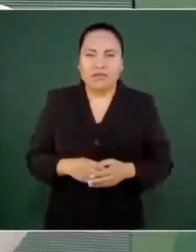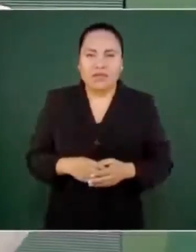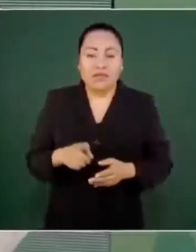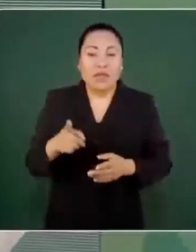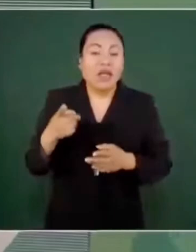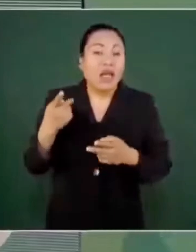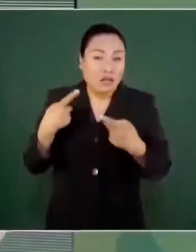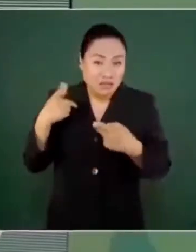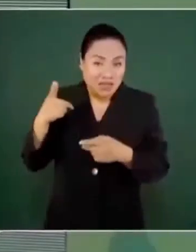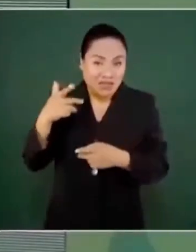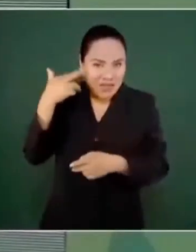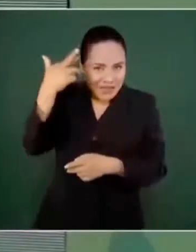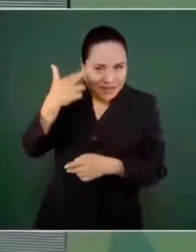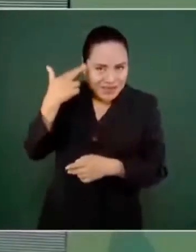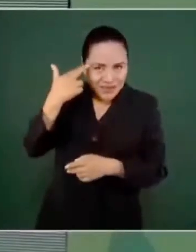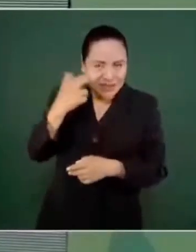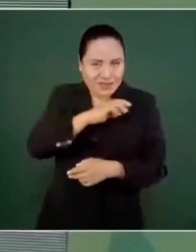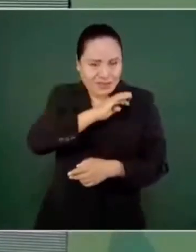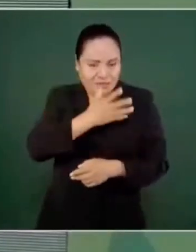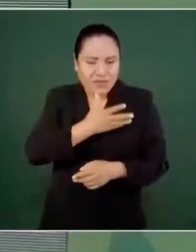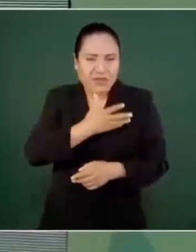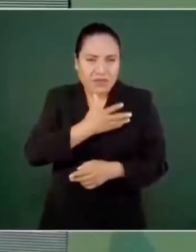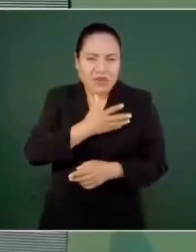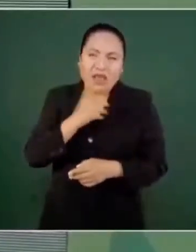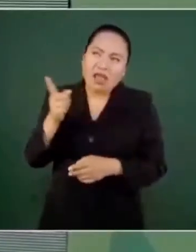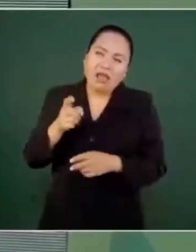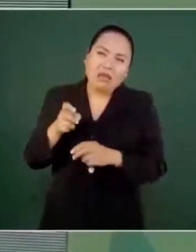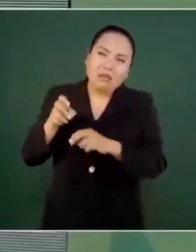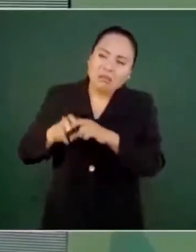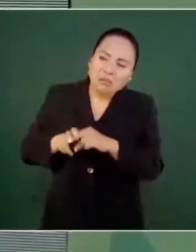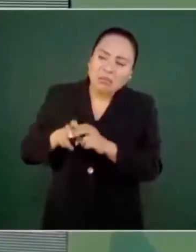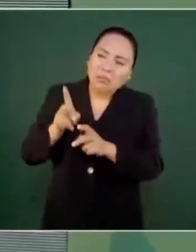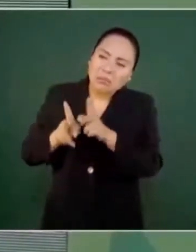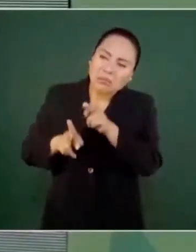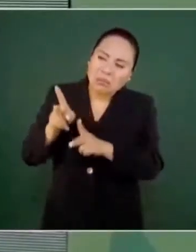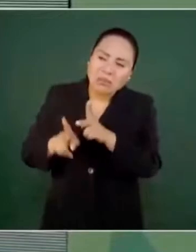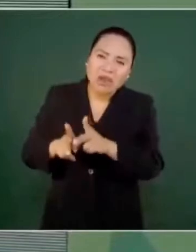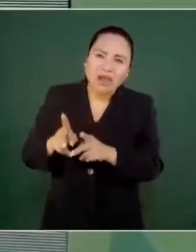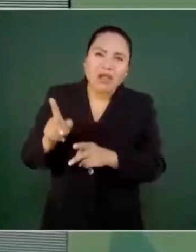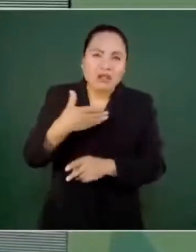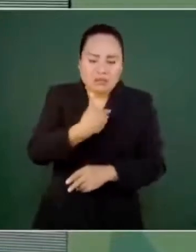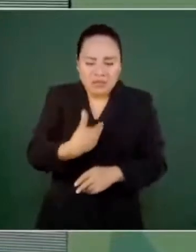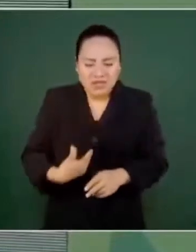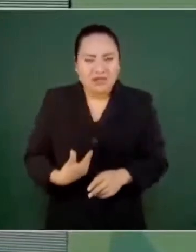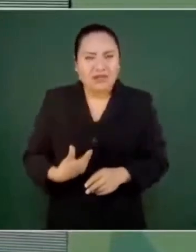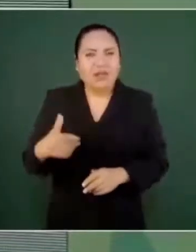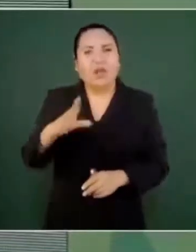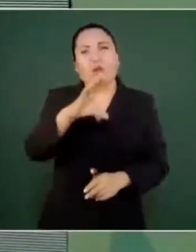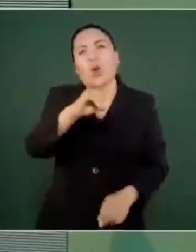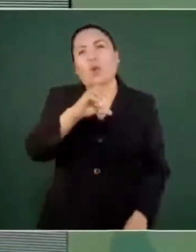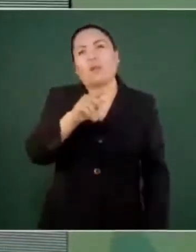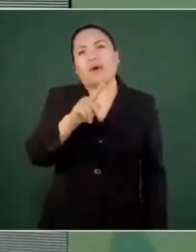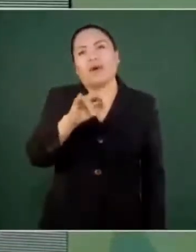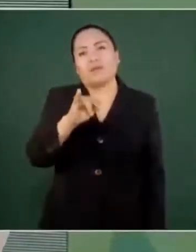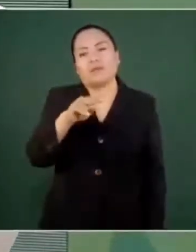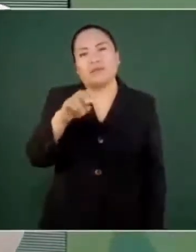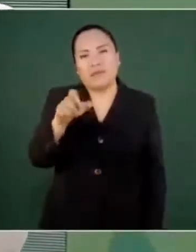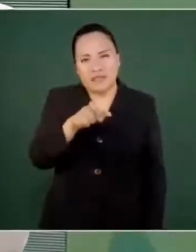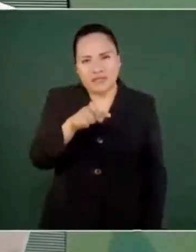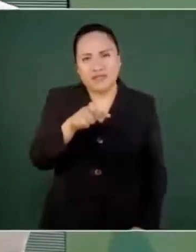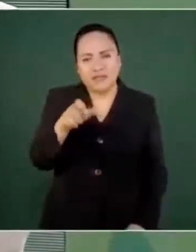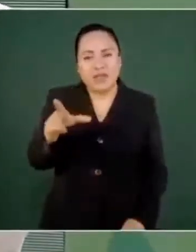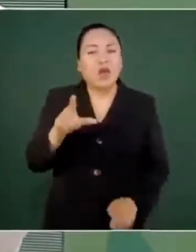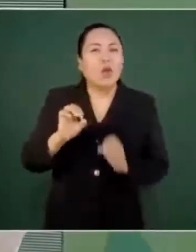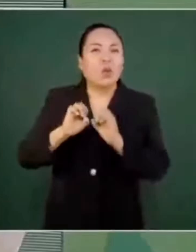Recibió o habló con el presidente de la Coparmex, que es una